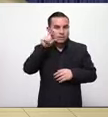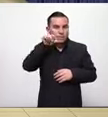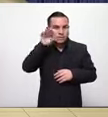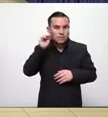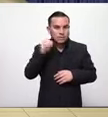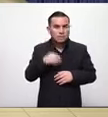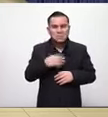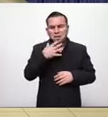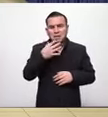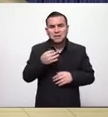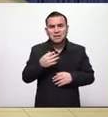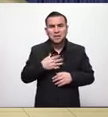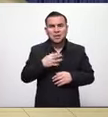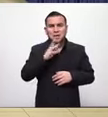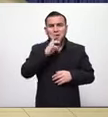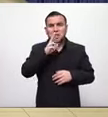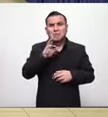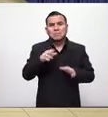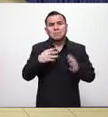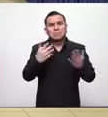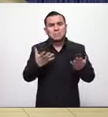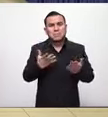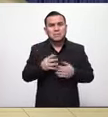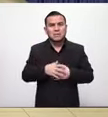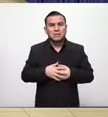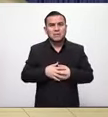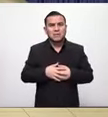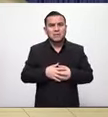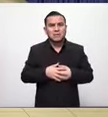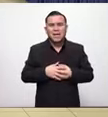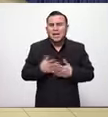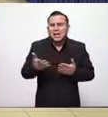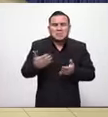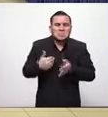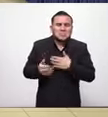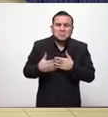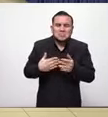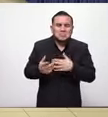no voy a responder a gravios porque no vale la pena